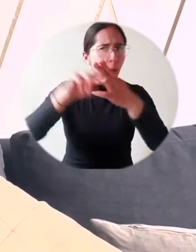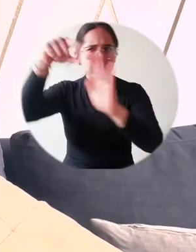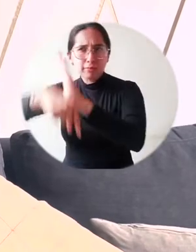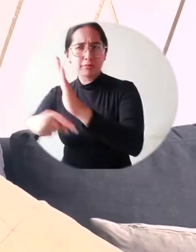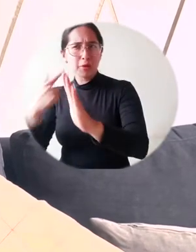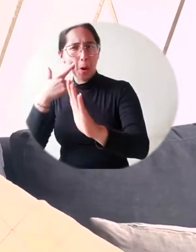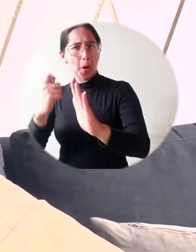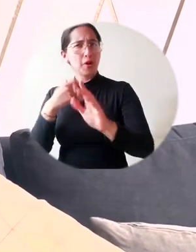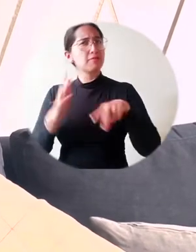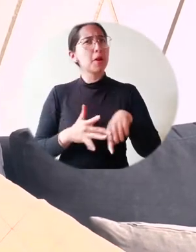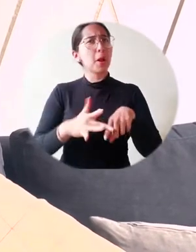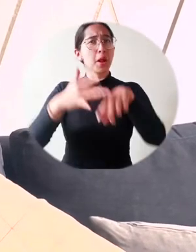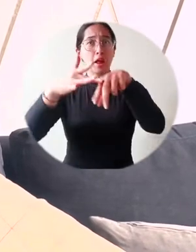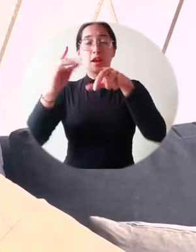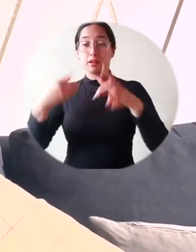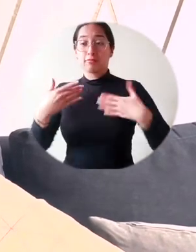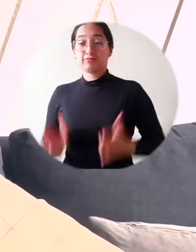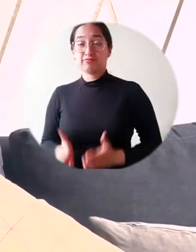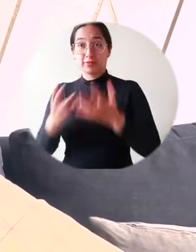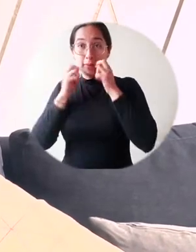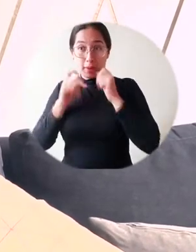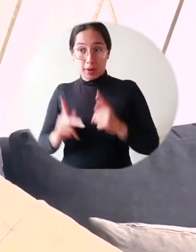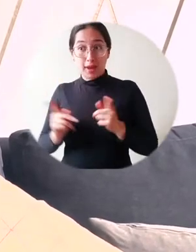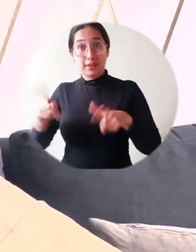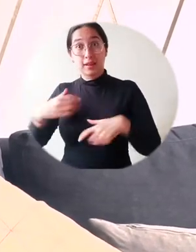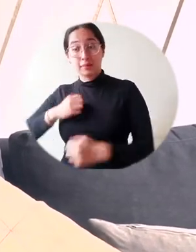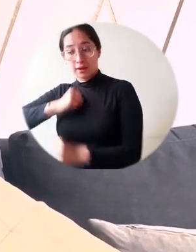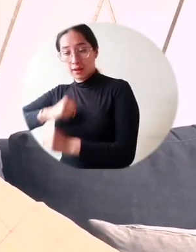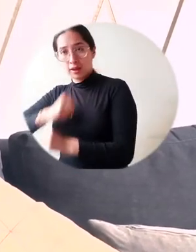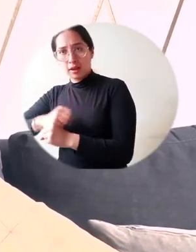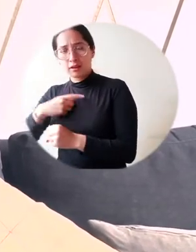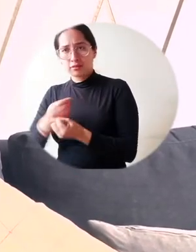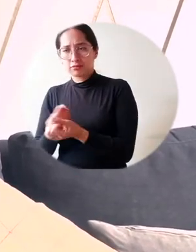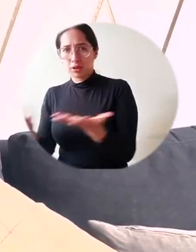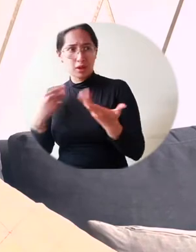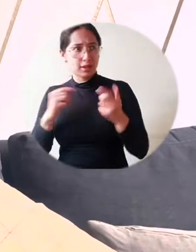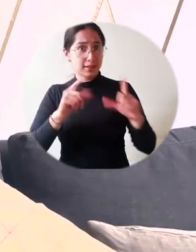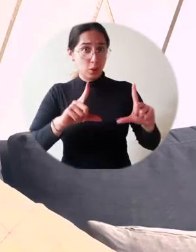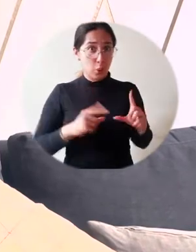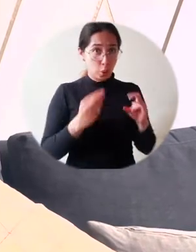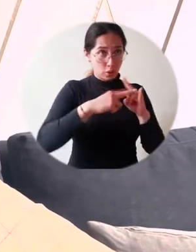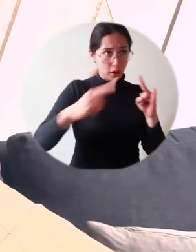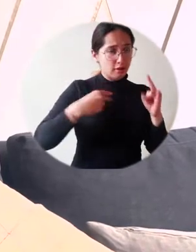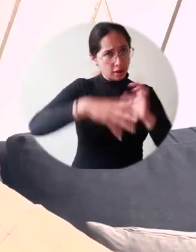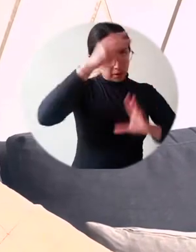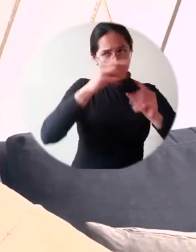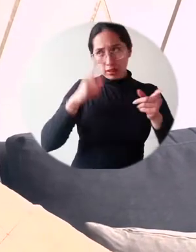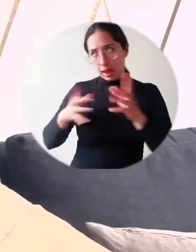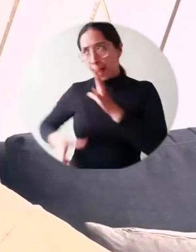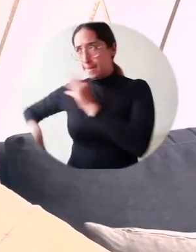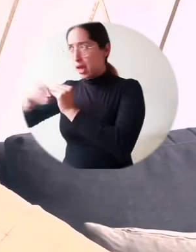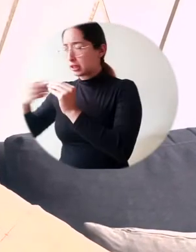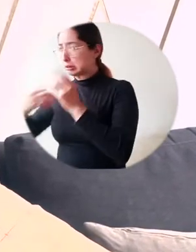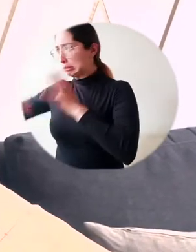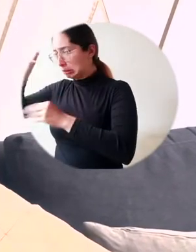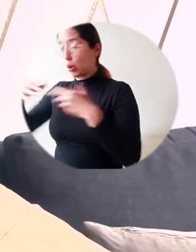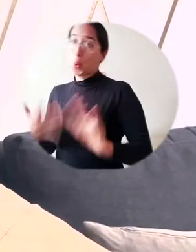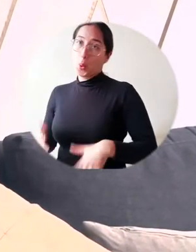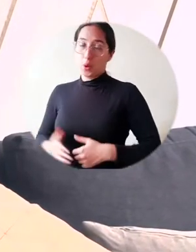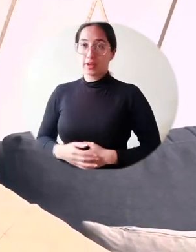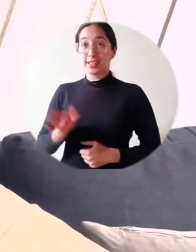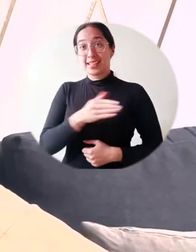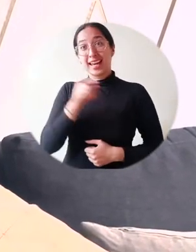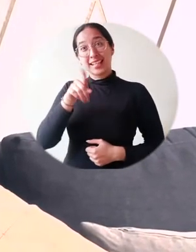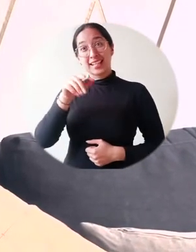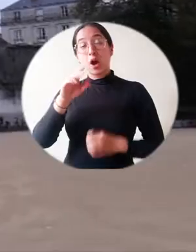me ayudó mucho al ámbito de desarrollarme como persona y laboral porque debido a que aprendí muchas cosas nuevas en complemento a lo que he aprendido